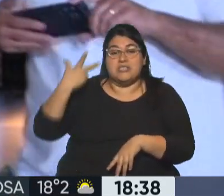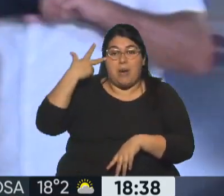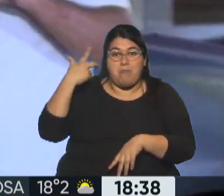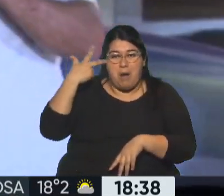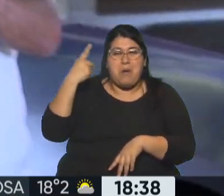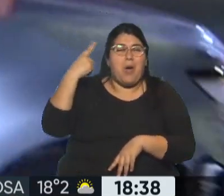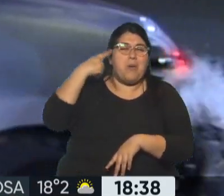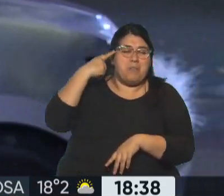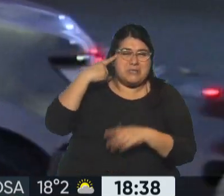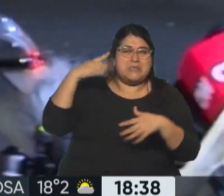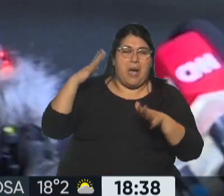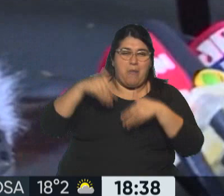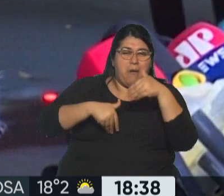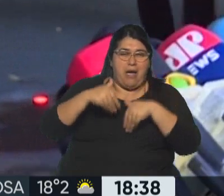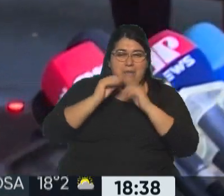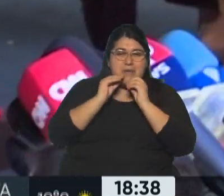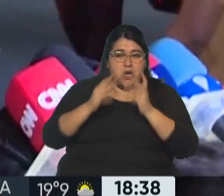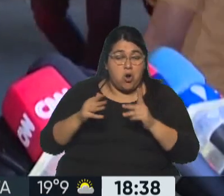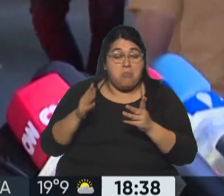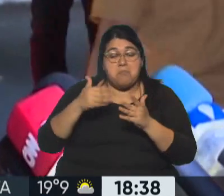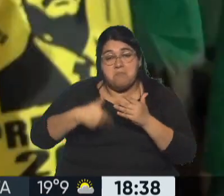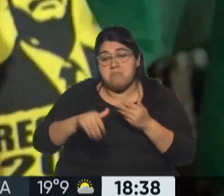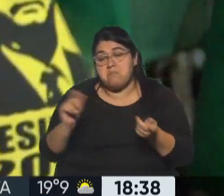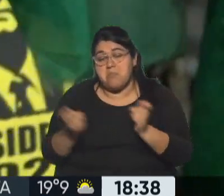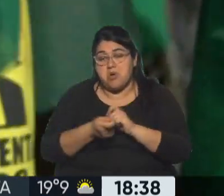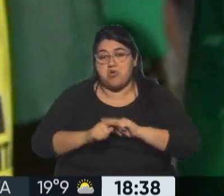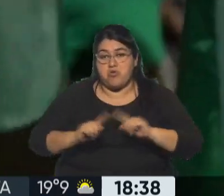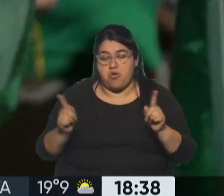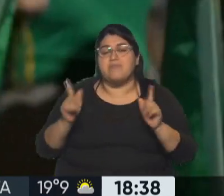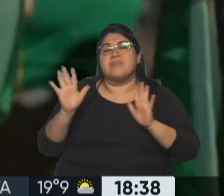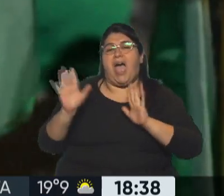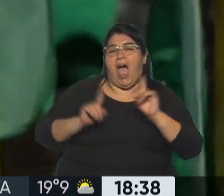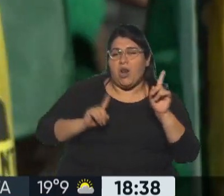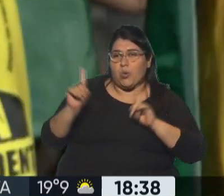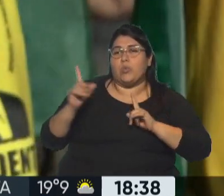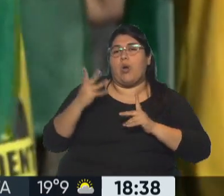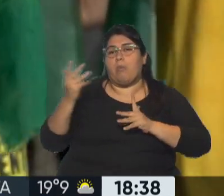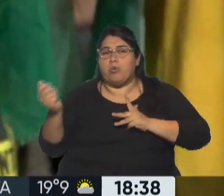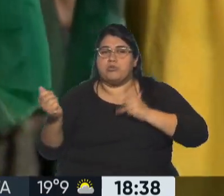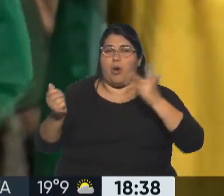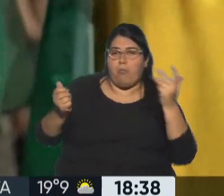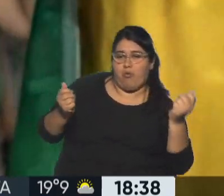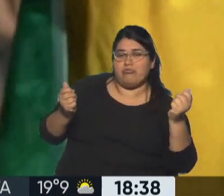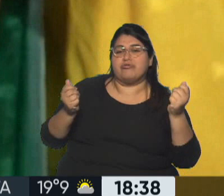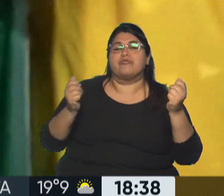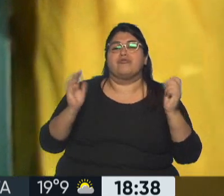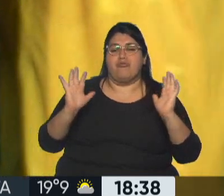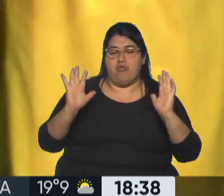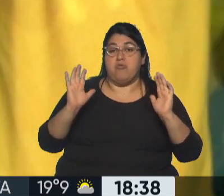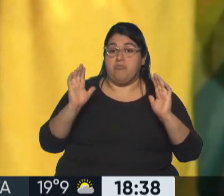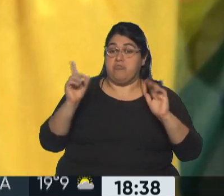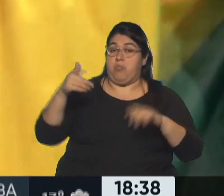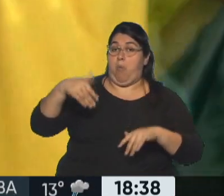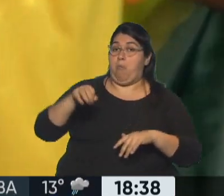que la elección sea mejor, bueno, no fue lo que sucedió. Así que estos son algunos de los respaldos que estamos viendo. Increíble el nombre de